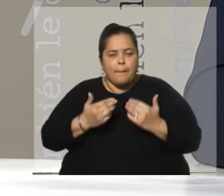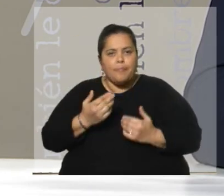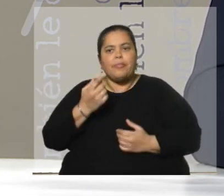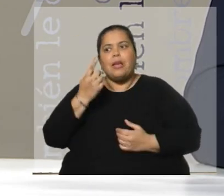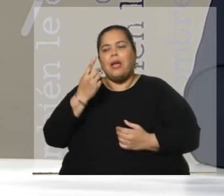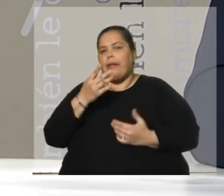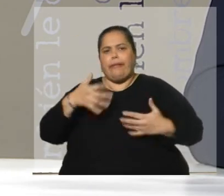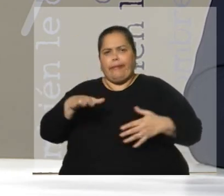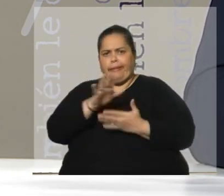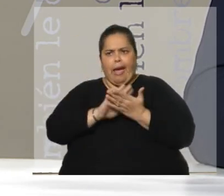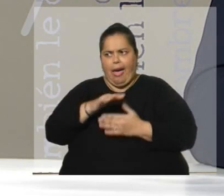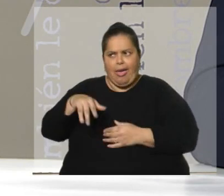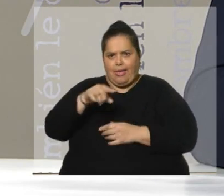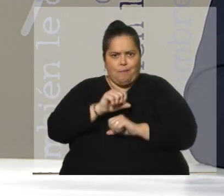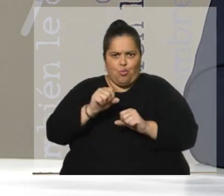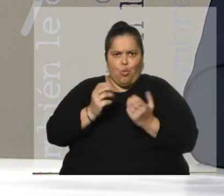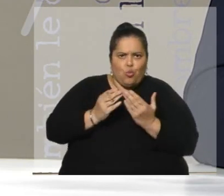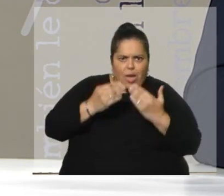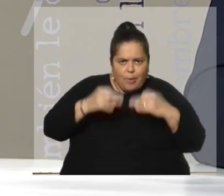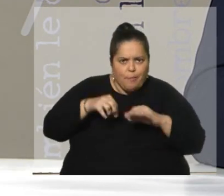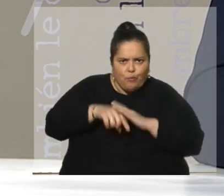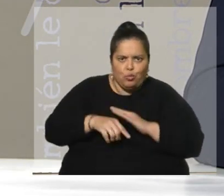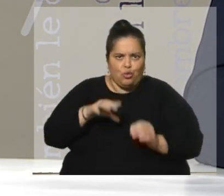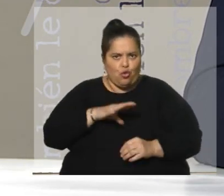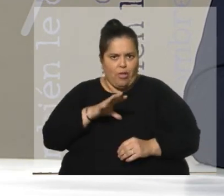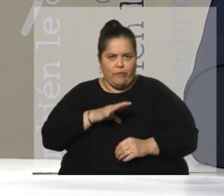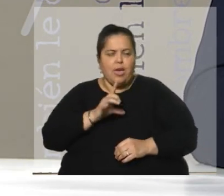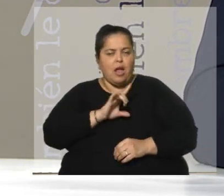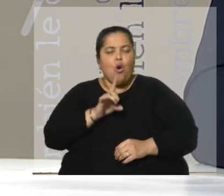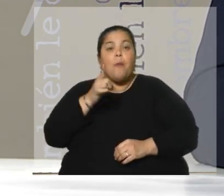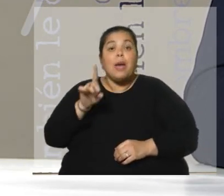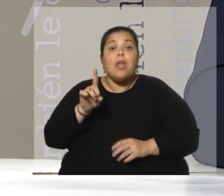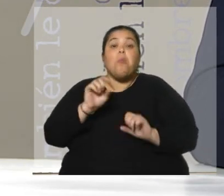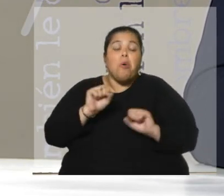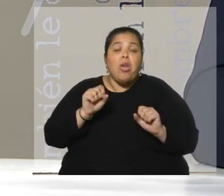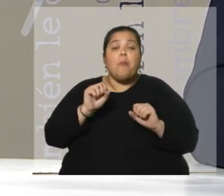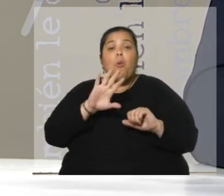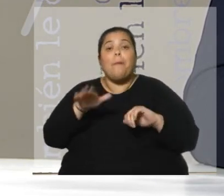reflexiones y tirar algunas preguntas que nos hacemos todos, simplemente plantearlas.